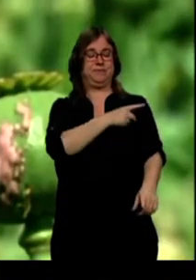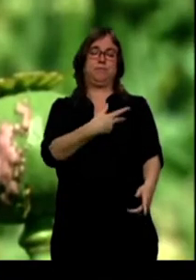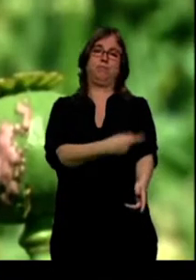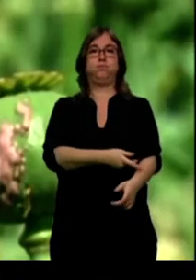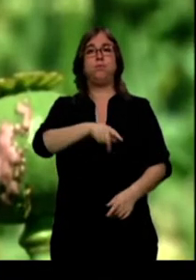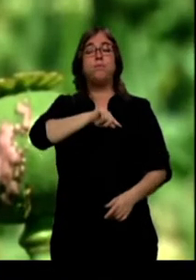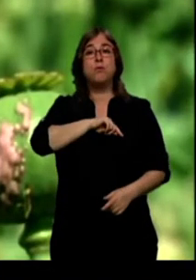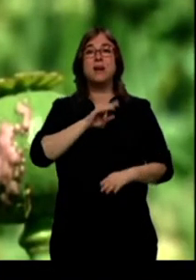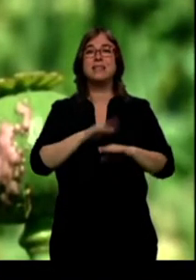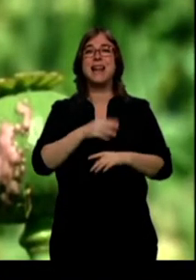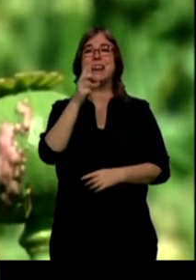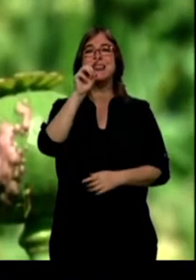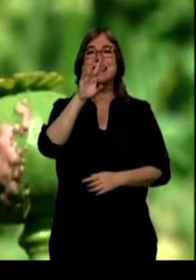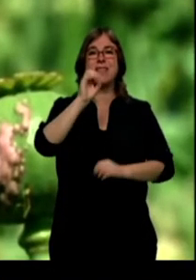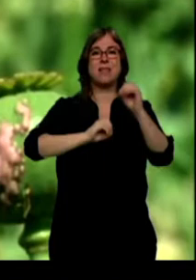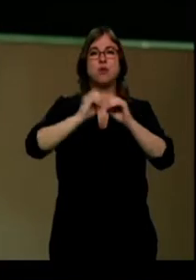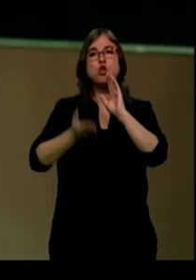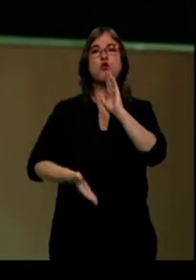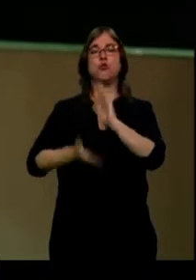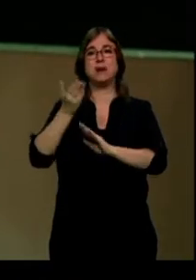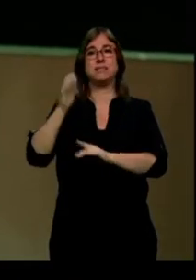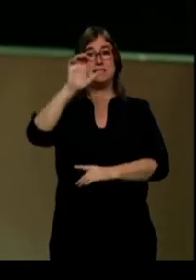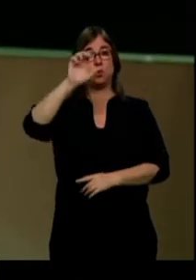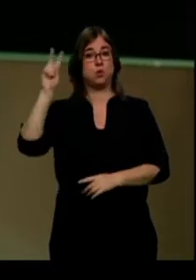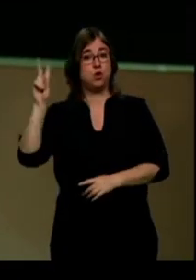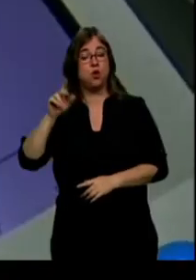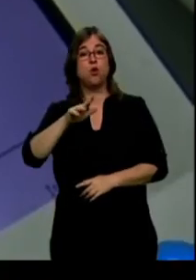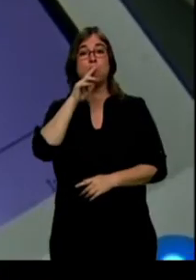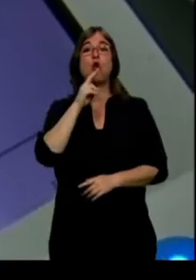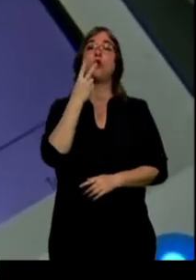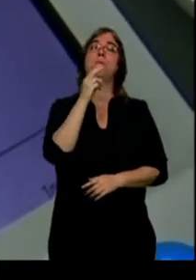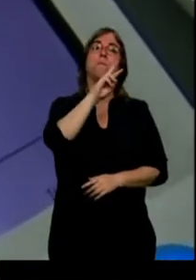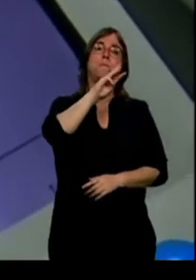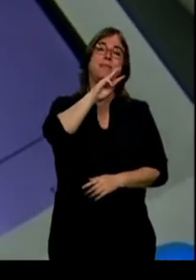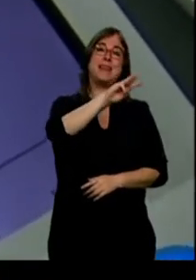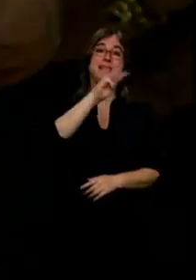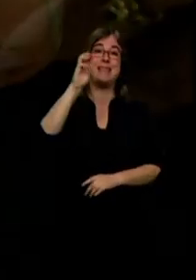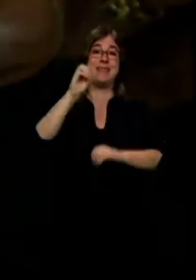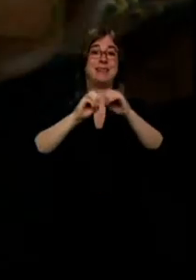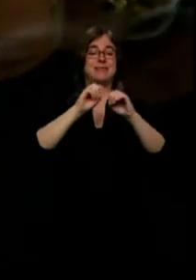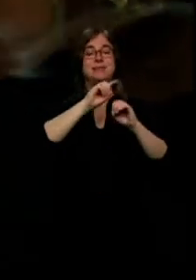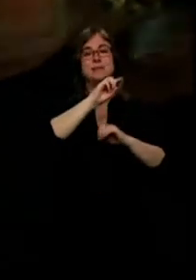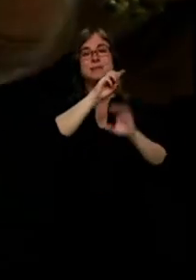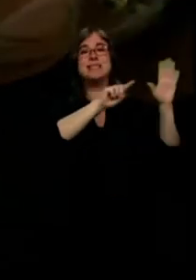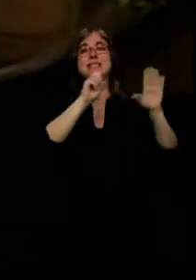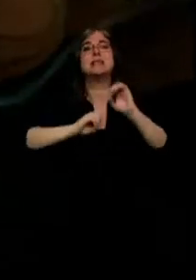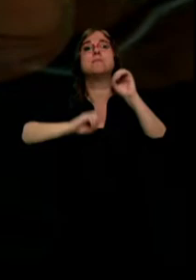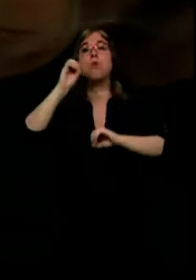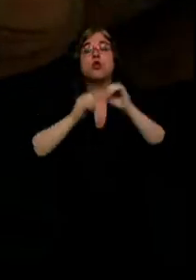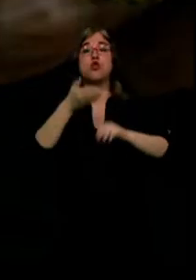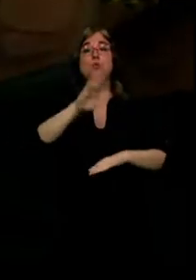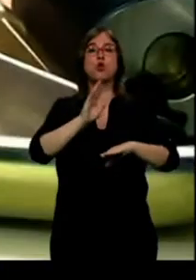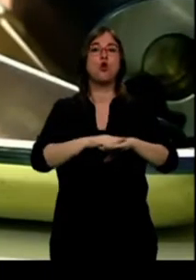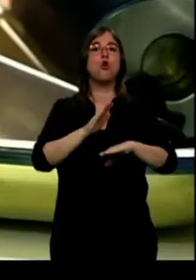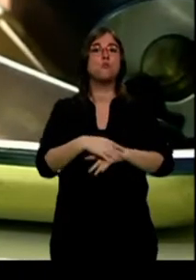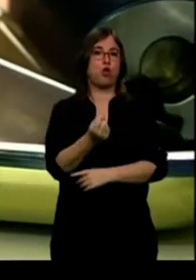en el último año en Estados Unidos y son la causa de dos tercios de las muertes derivadas del consumo de drogas. La ONU ha encendido las